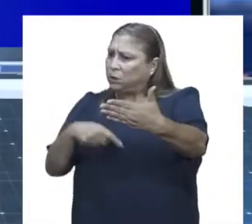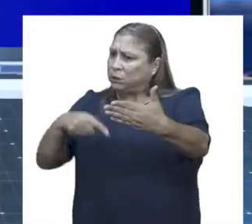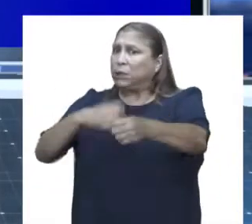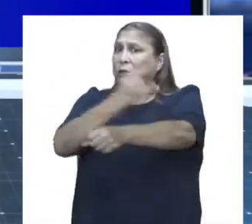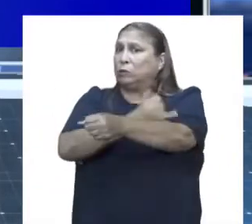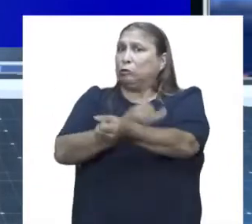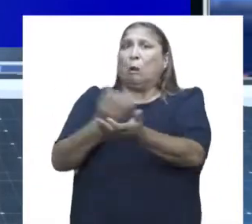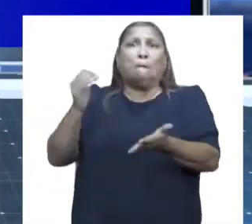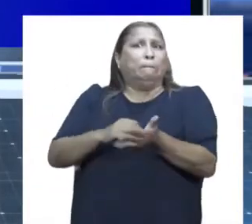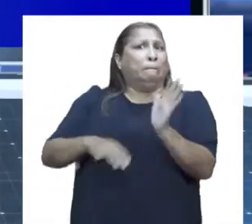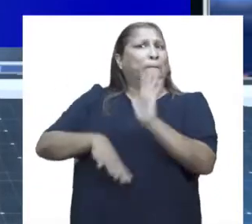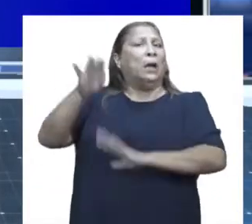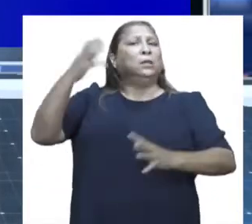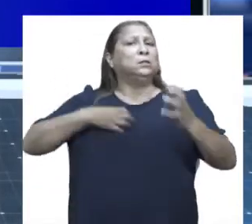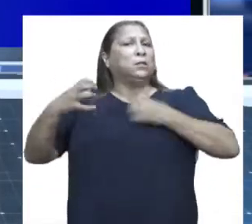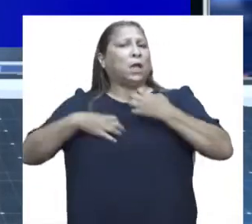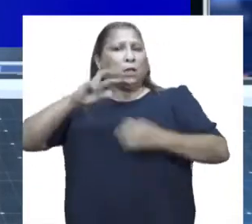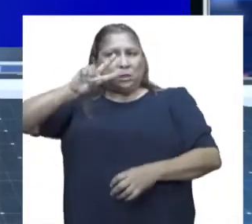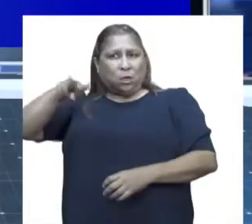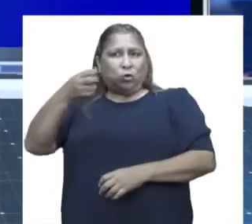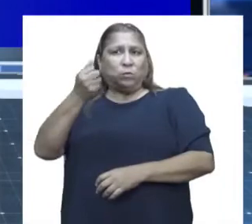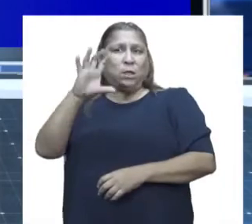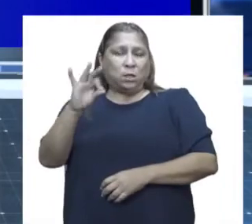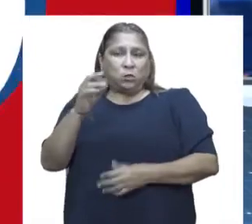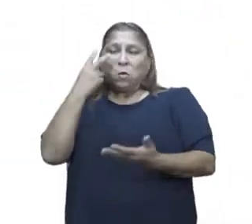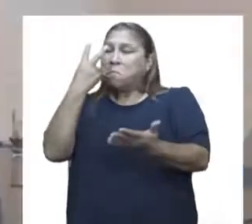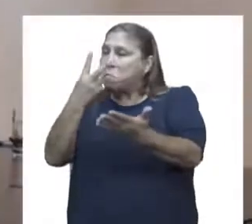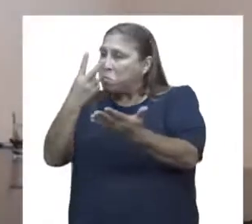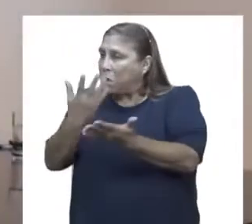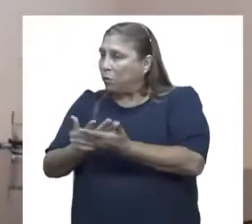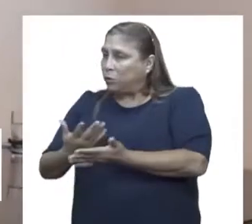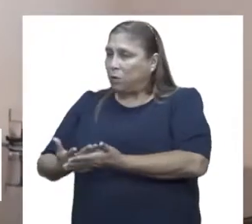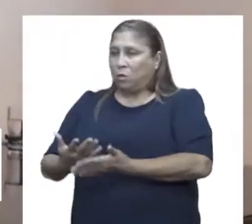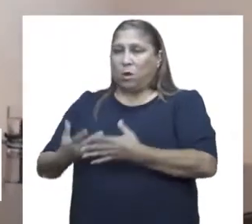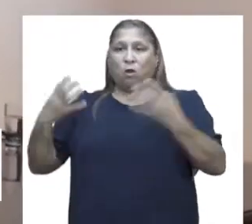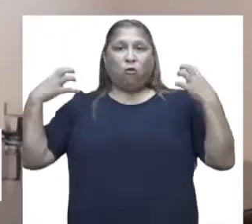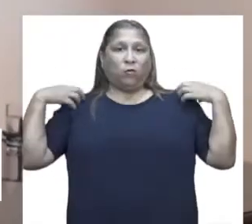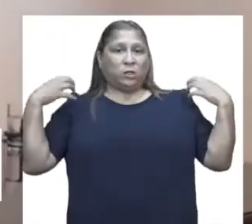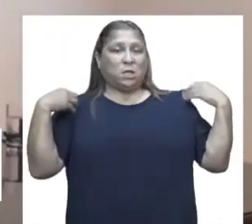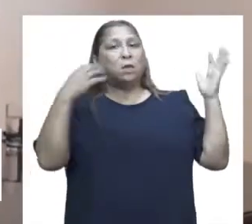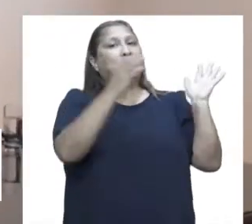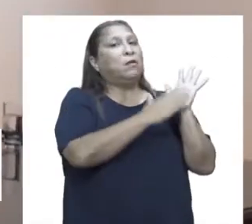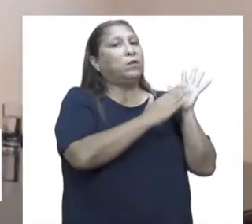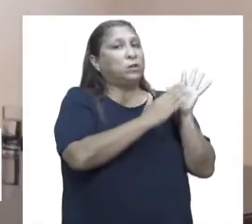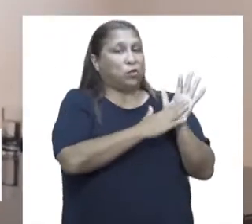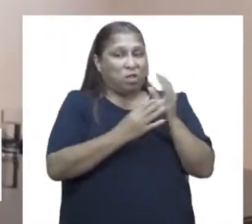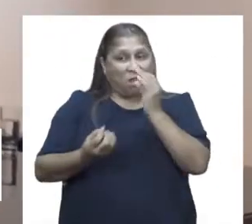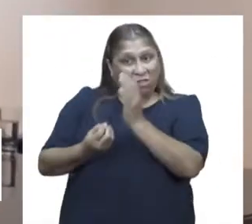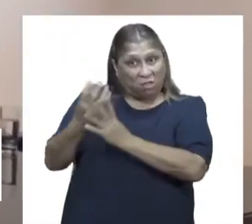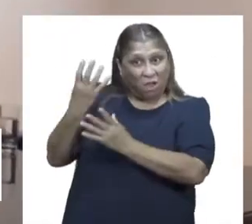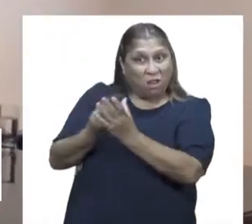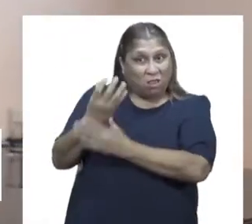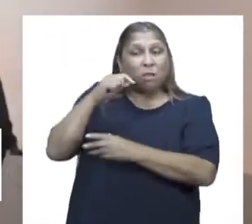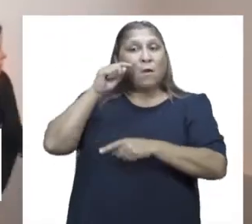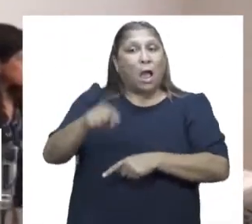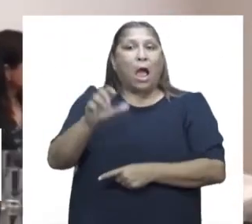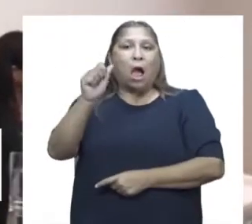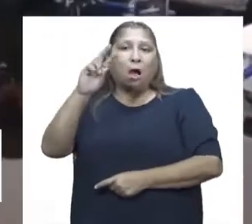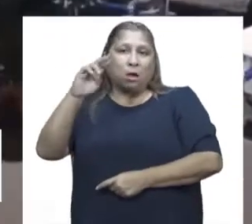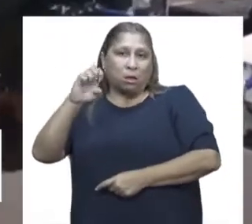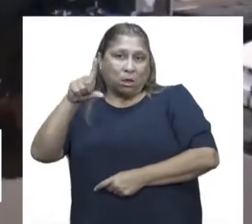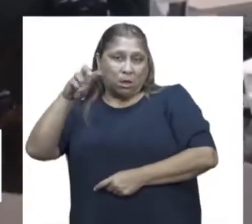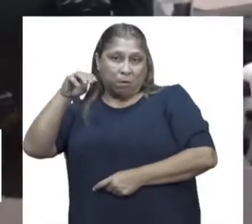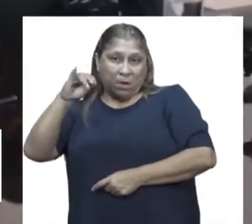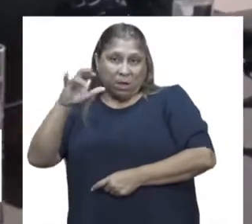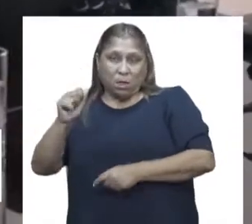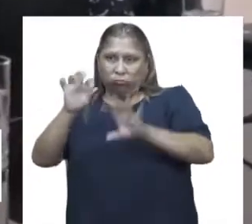quejadas durante el año 2019. Veamos los detalles. El jefe de la Oficina de la Defensoría del Pueblo en Arequipa, Ángel María Manrique,